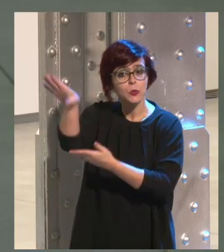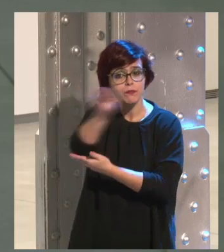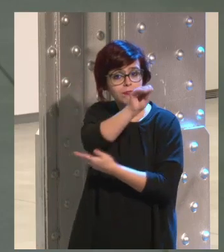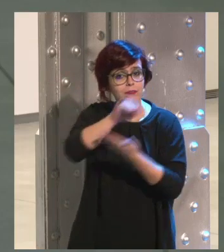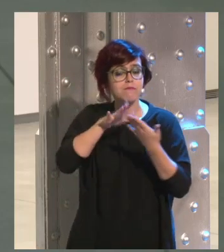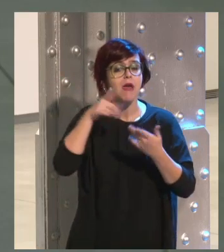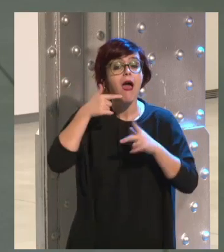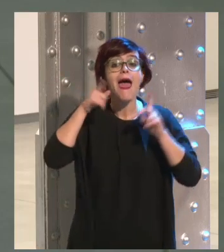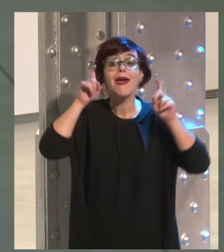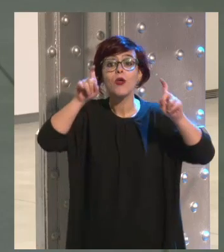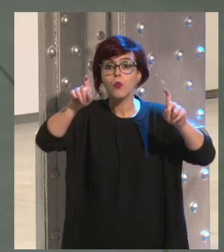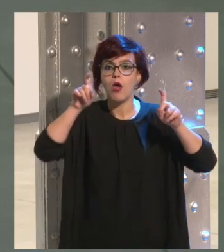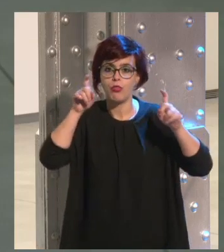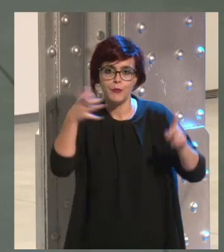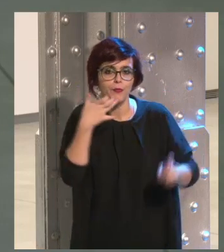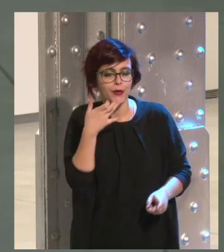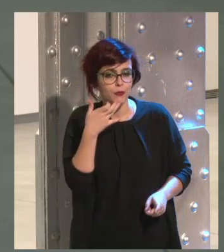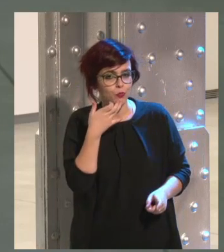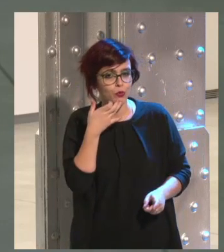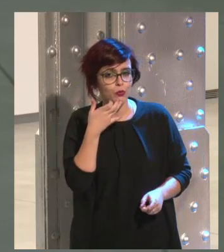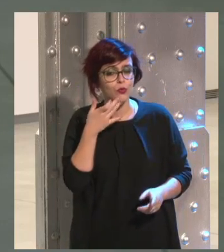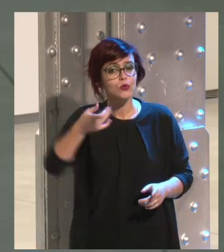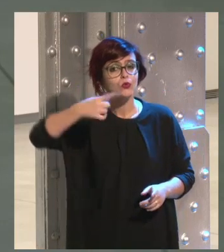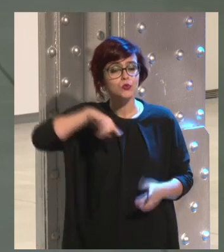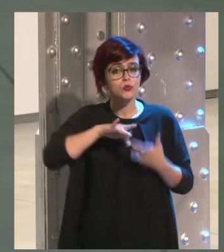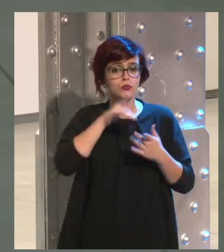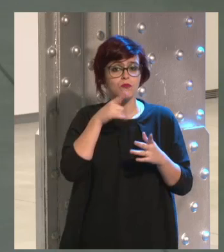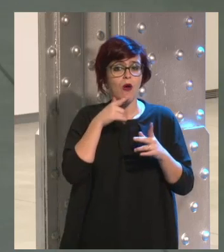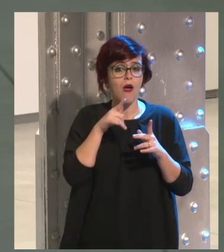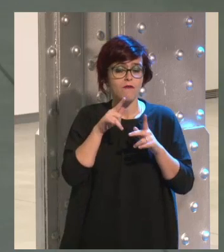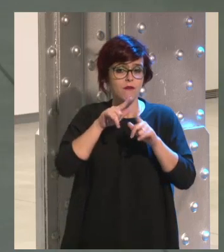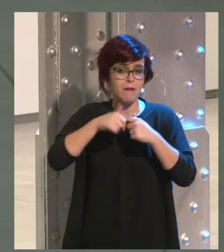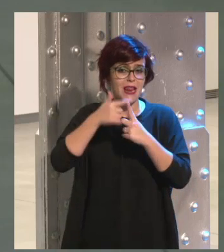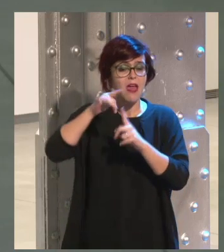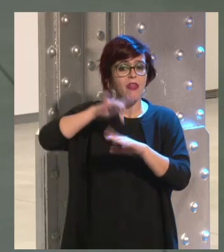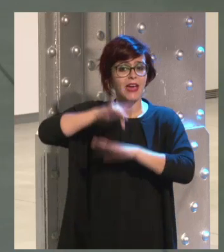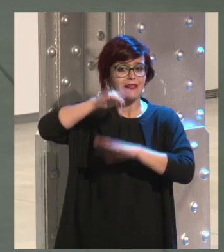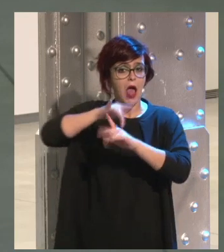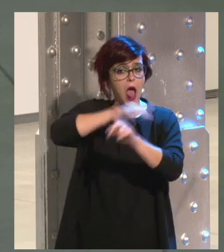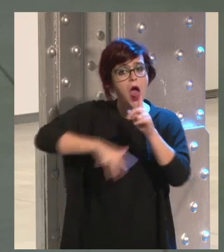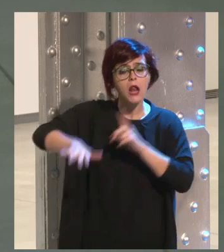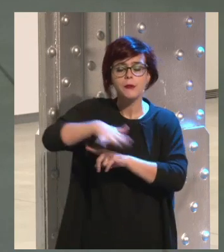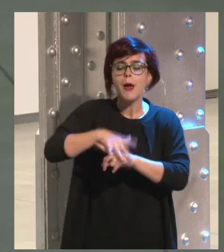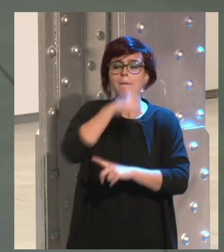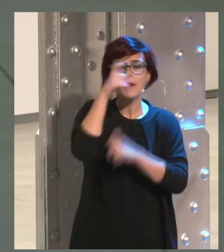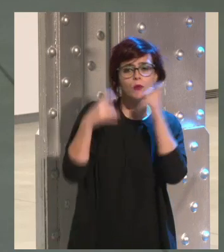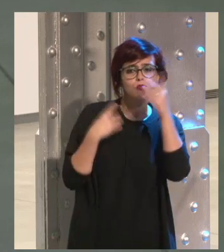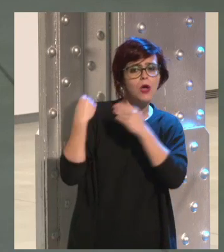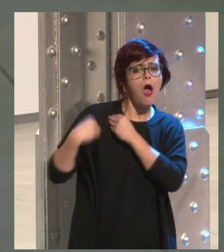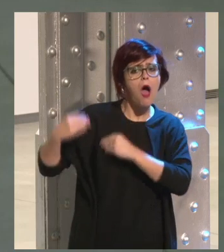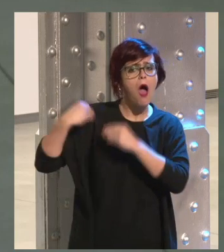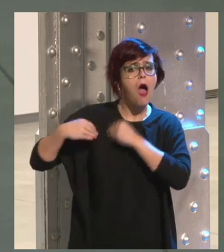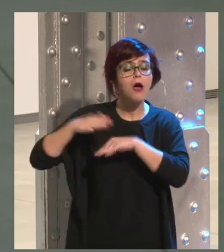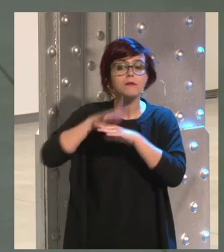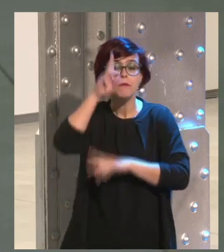educación, por ejemplo, para que puedan, nosotros recibimos dentro de familia digital, recibimos muchísimas preguntas de padres